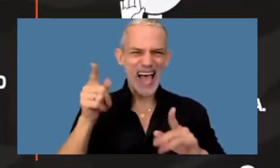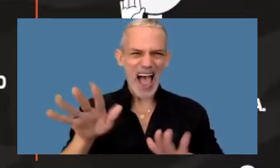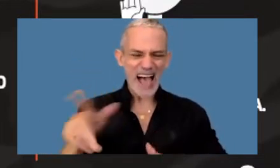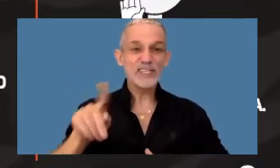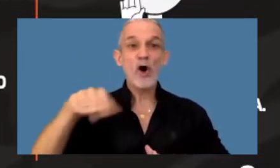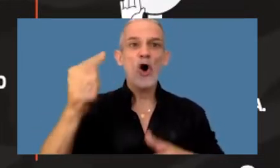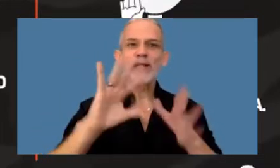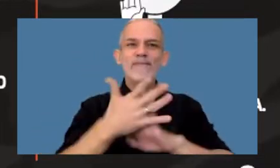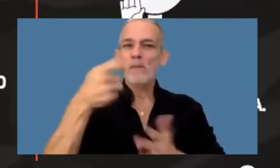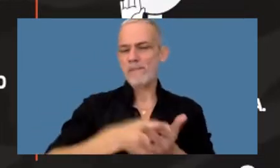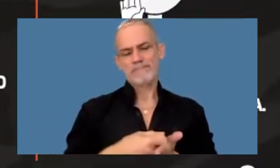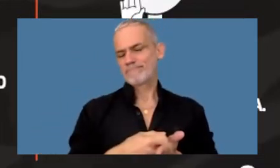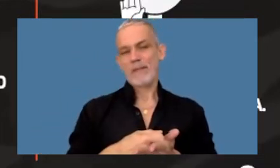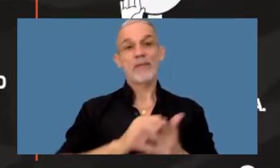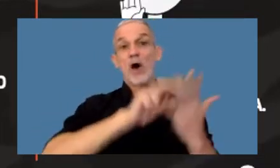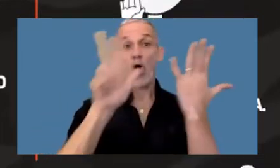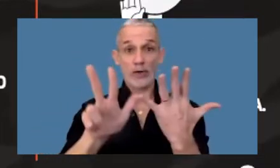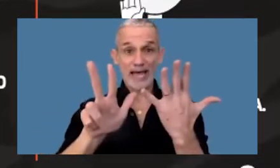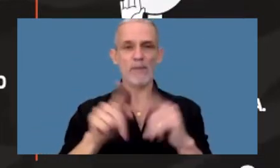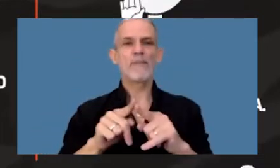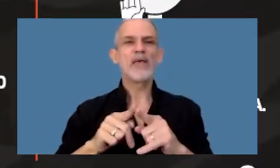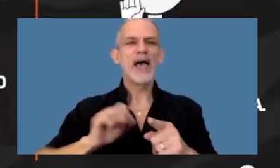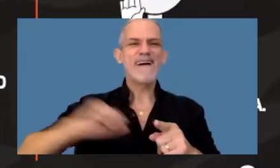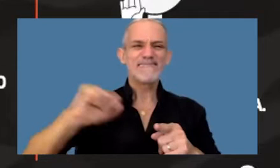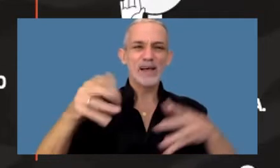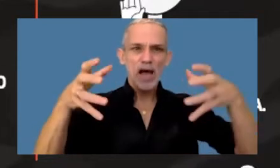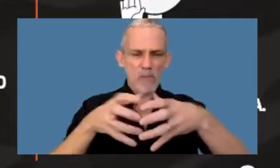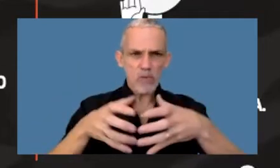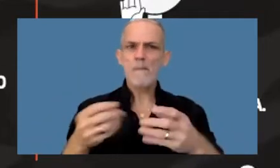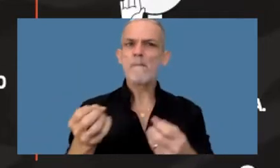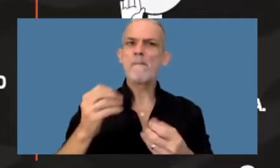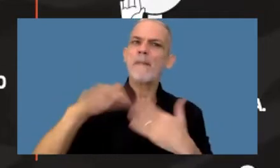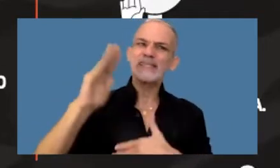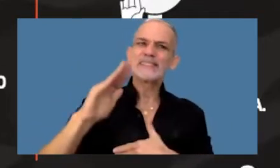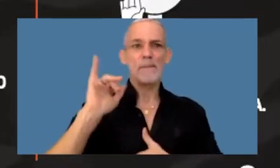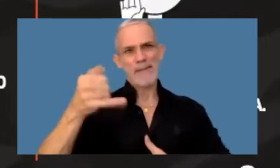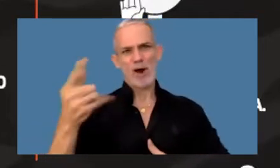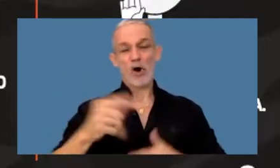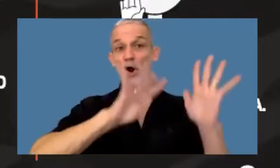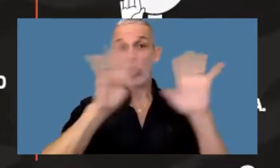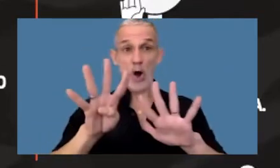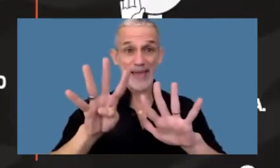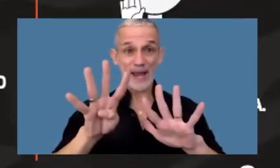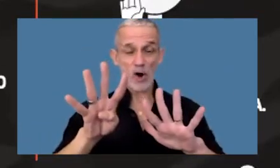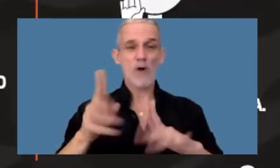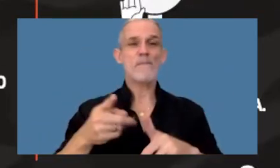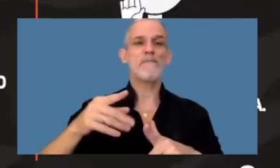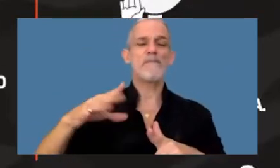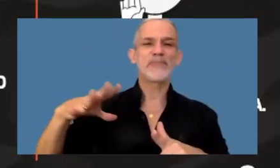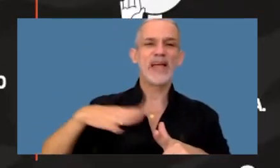otros medios en octavo lugar el fraude corporativo más y mejor en noveno la falta y